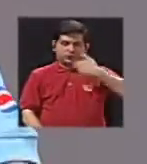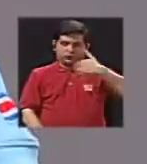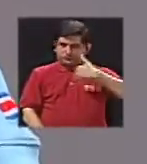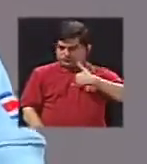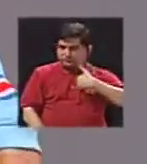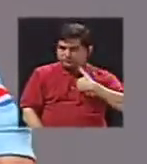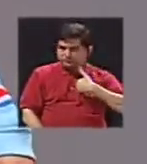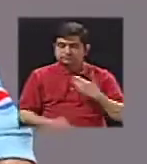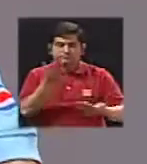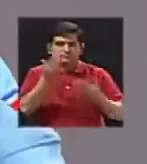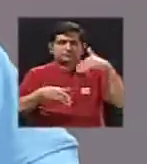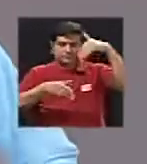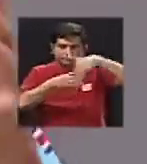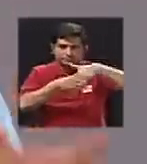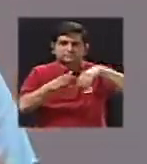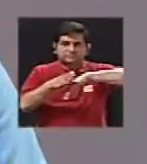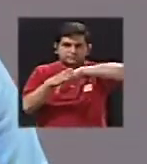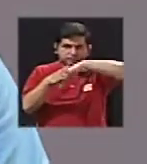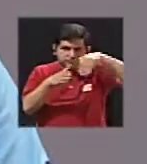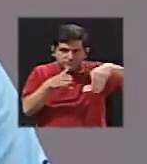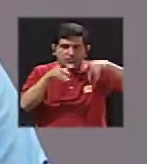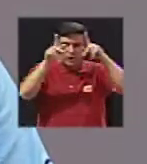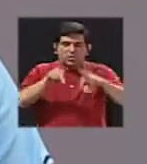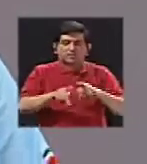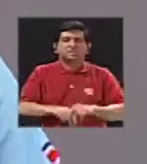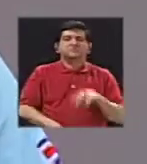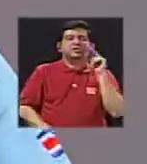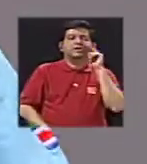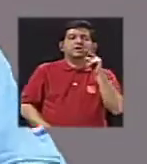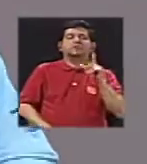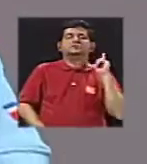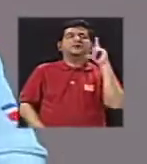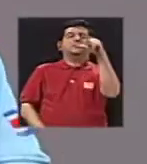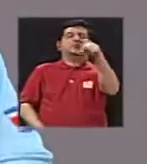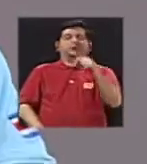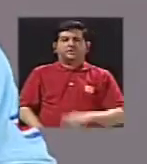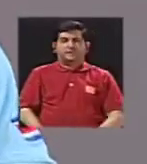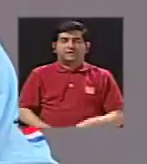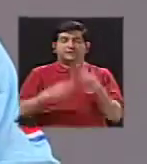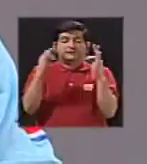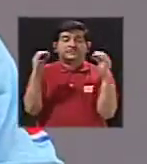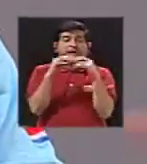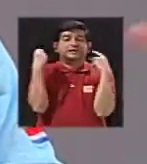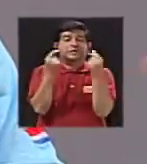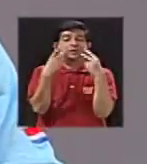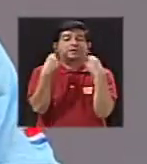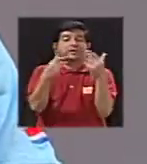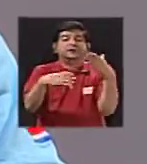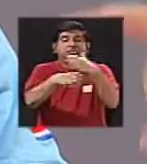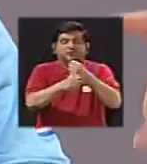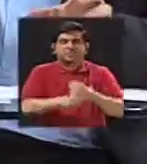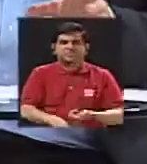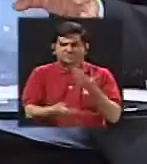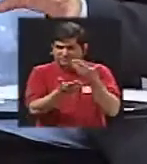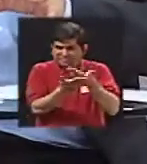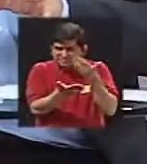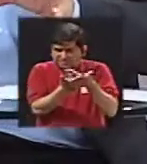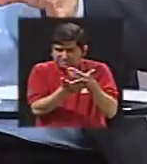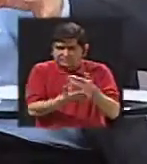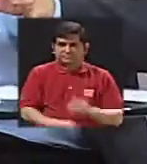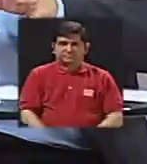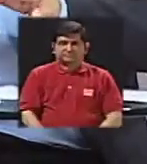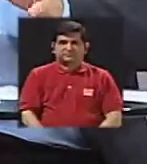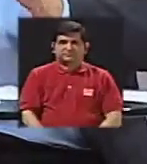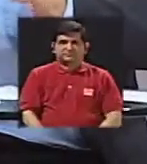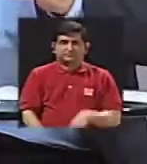que estar dentro del volcán que la persona que está en el mirador. Entonces, se trata de hacer lo más rápido posible. Esas muestras, cuando